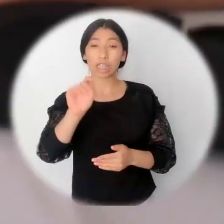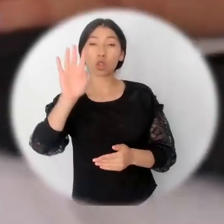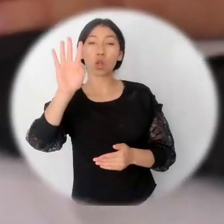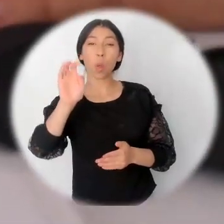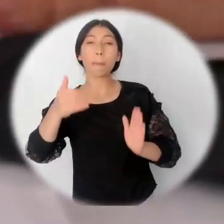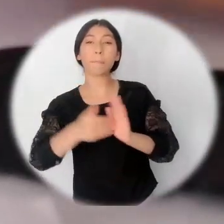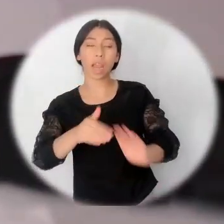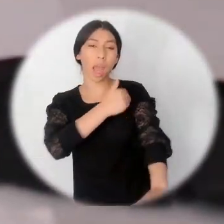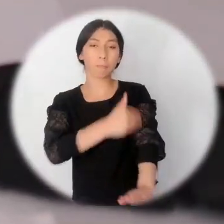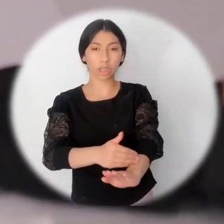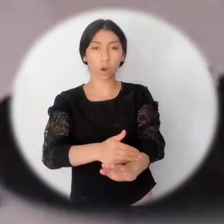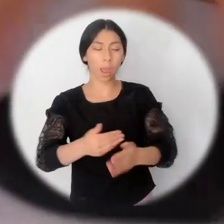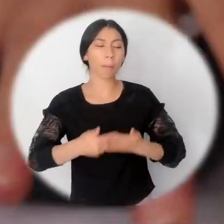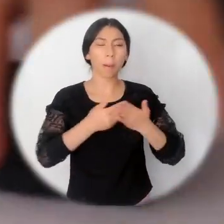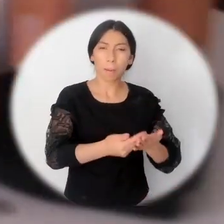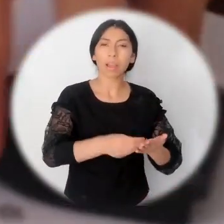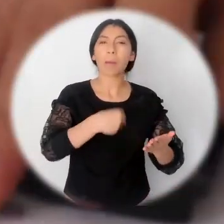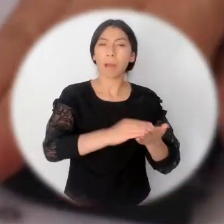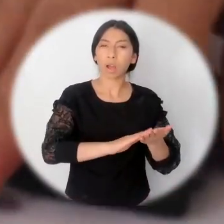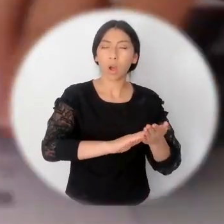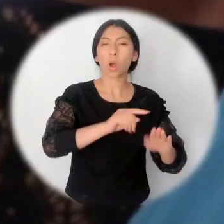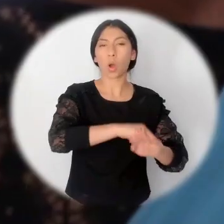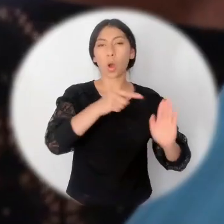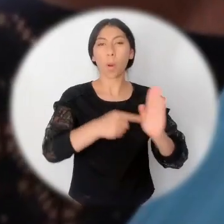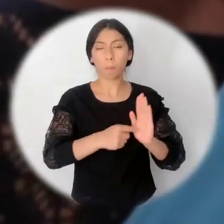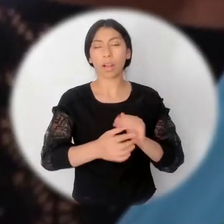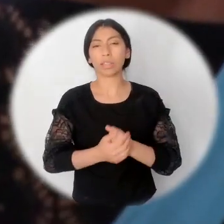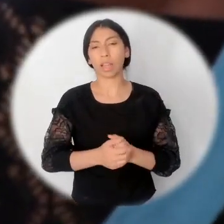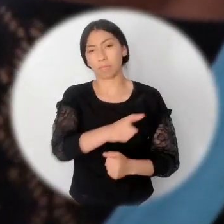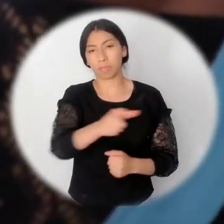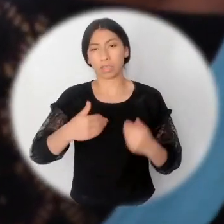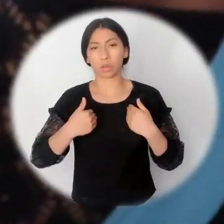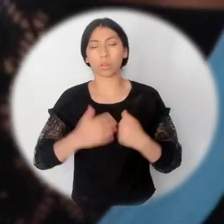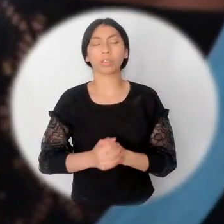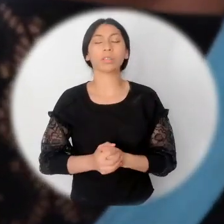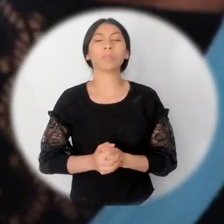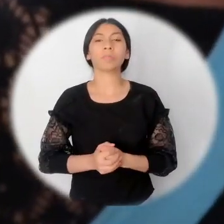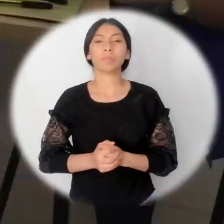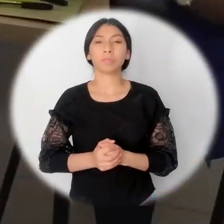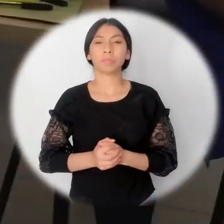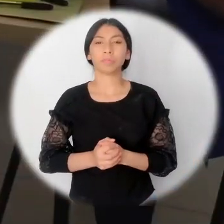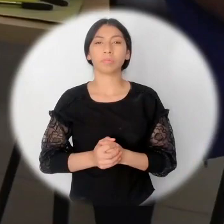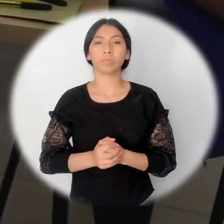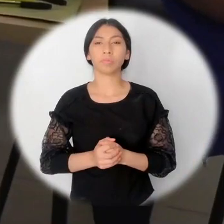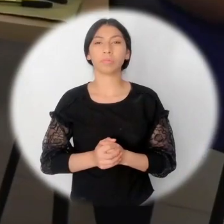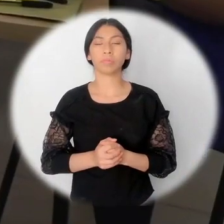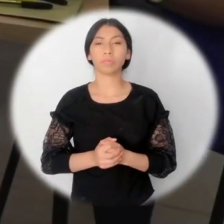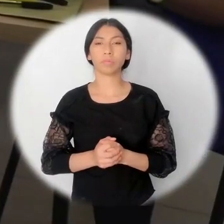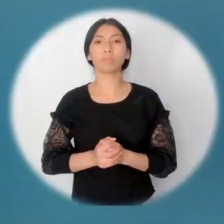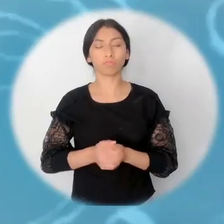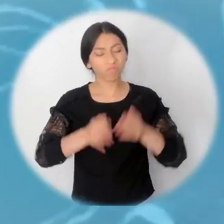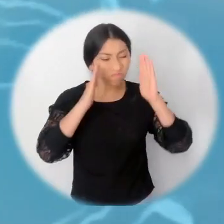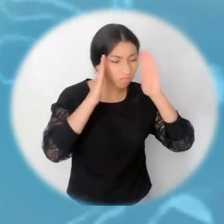609.800 millones de pesos y ha incluido en el registro único de víctimas a 75.556 personas afectadas por el conflicto